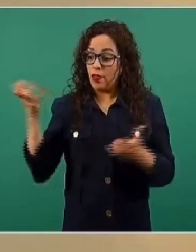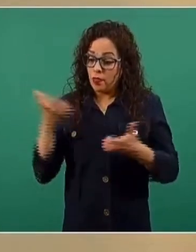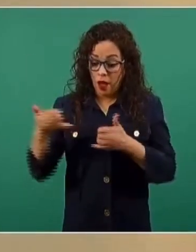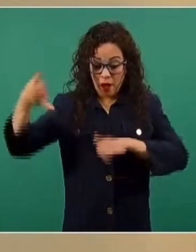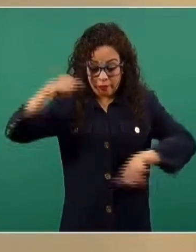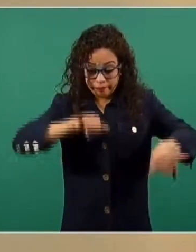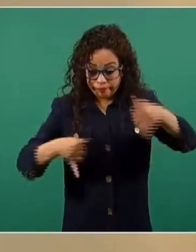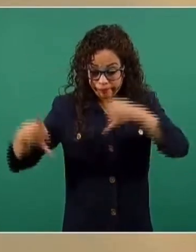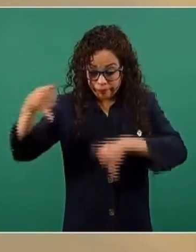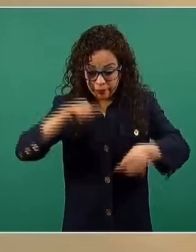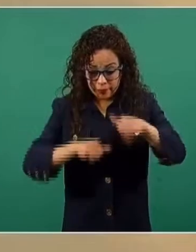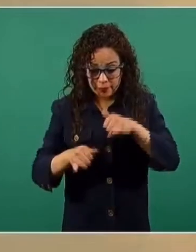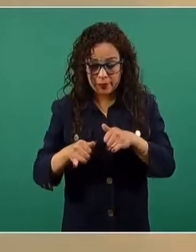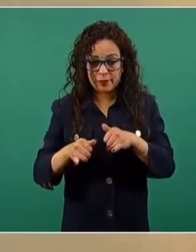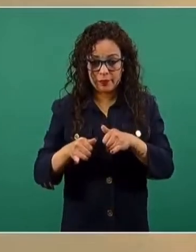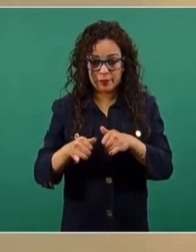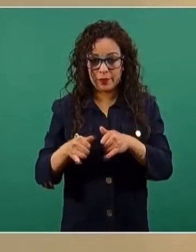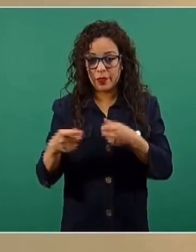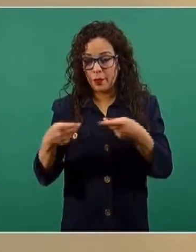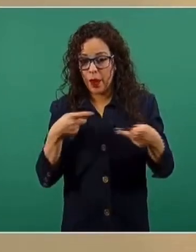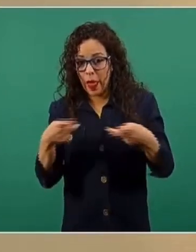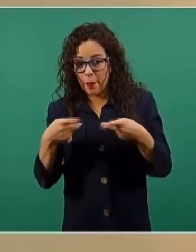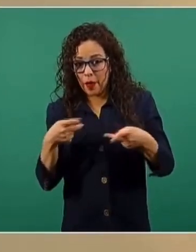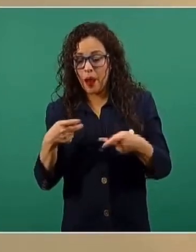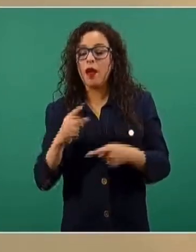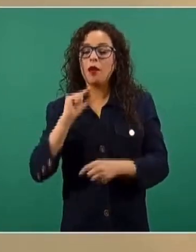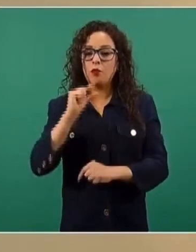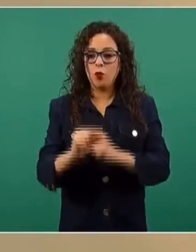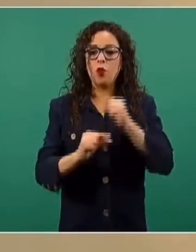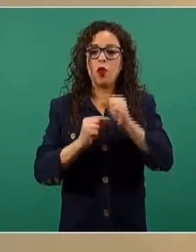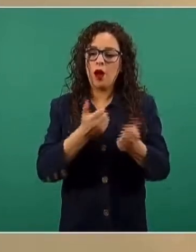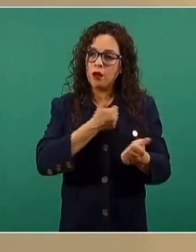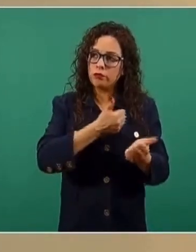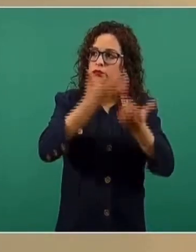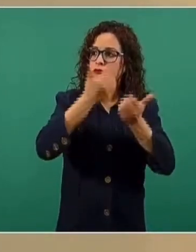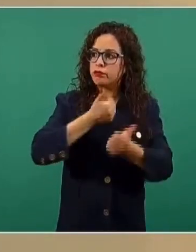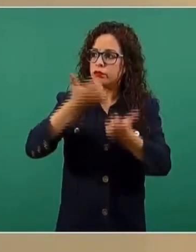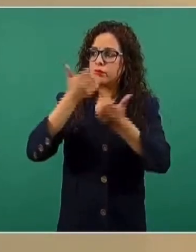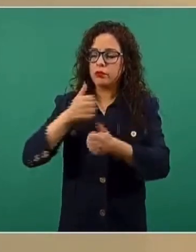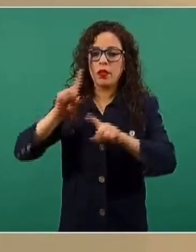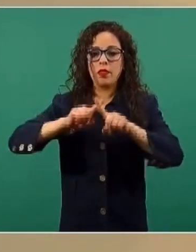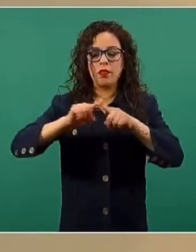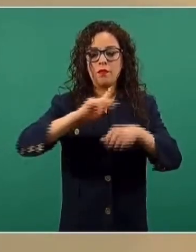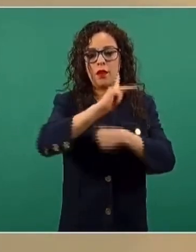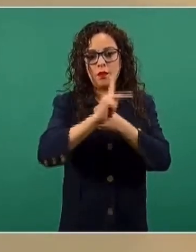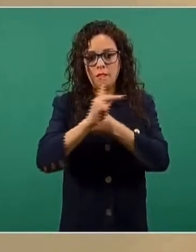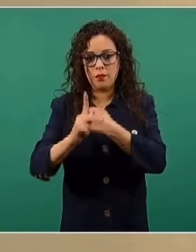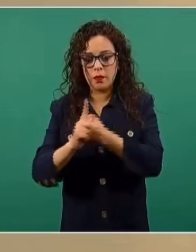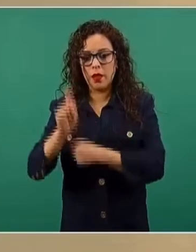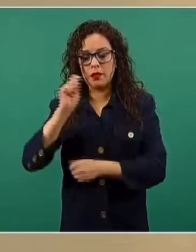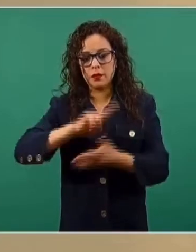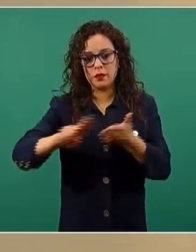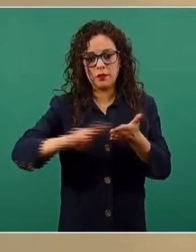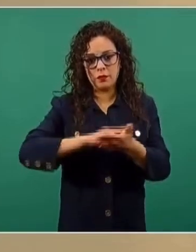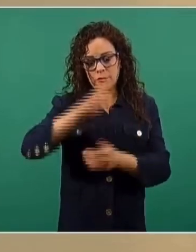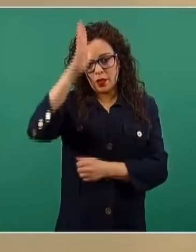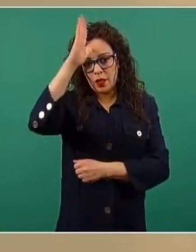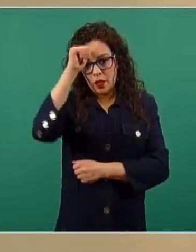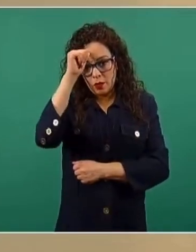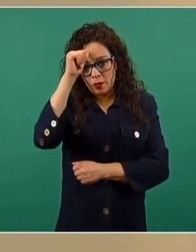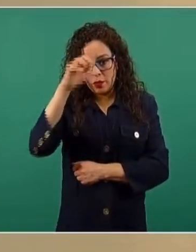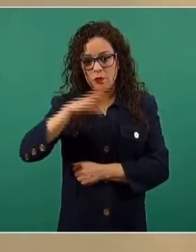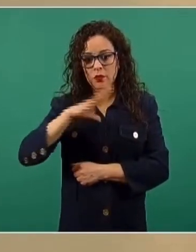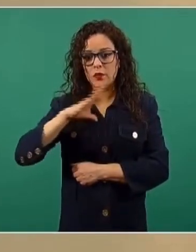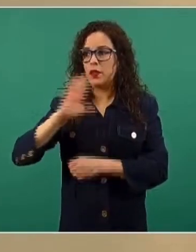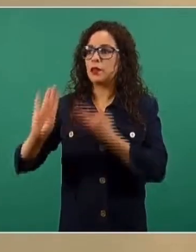llegando a los países que contratamos con los pocos laboratorios farmacéuticos globales que existen en el mundo